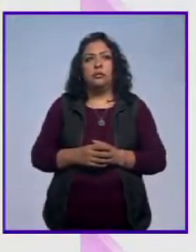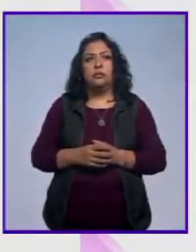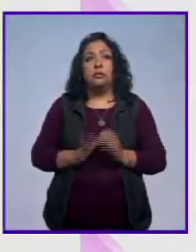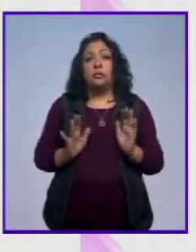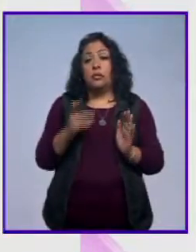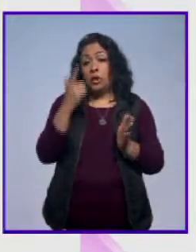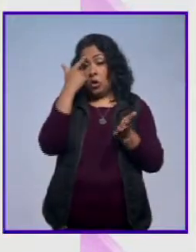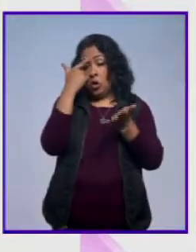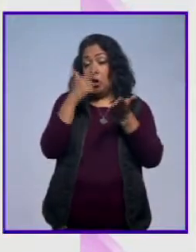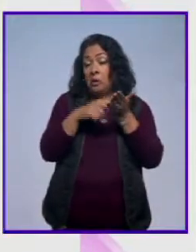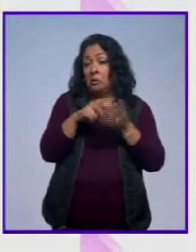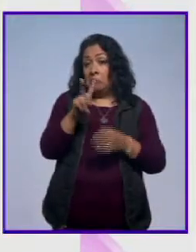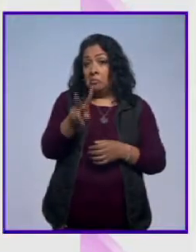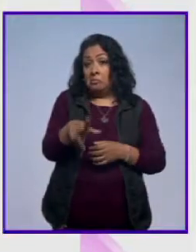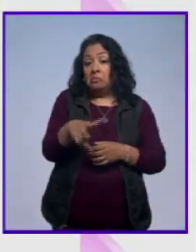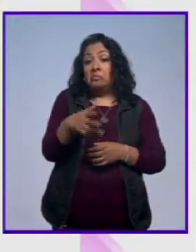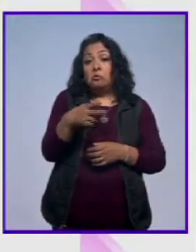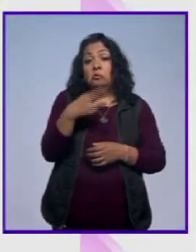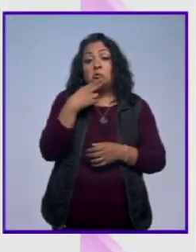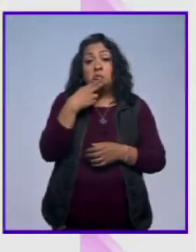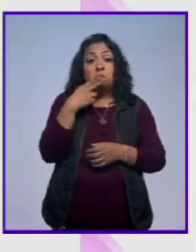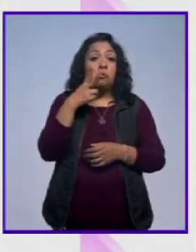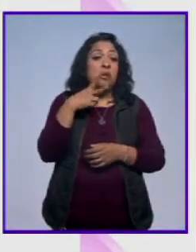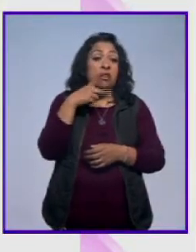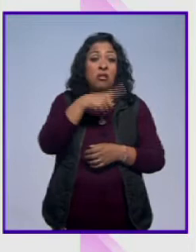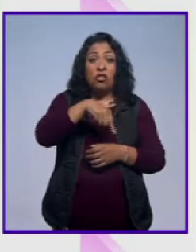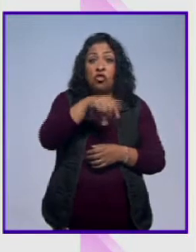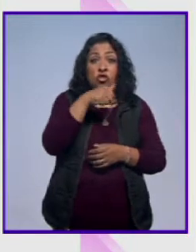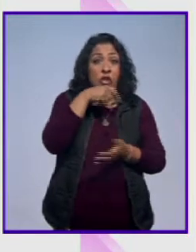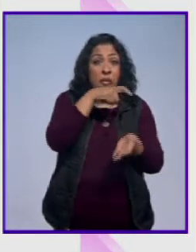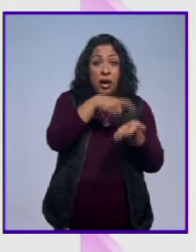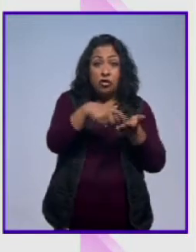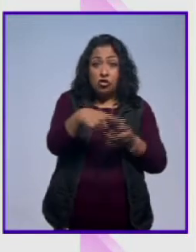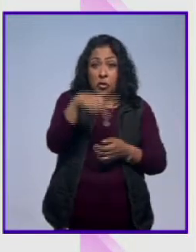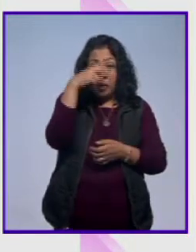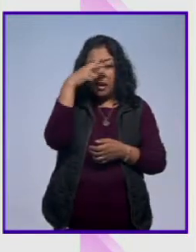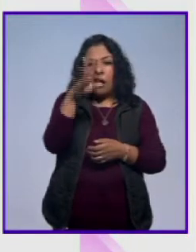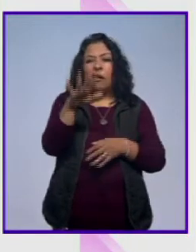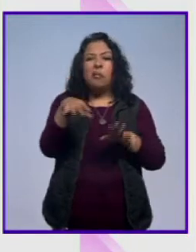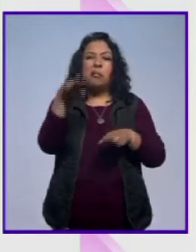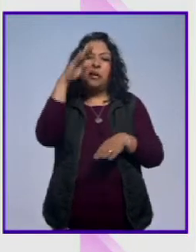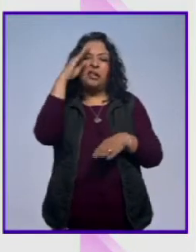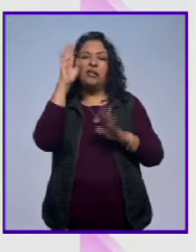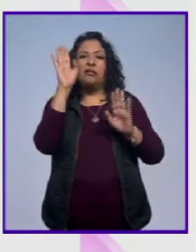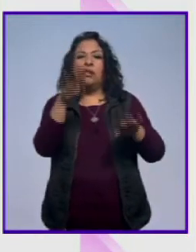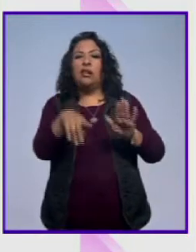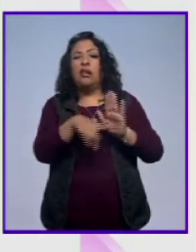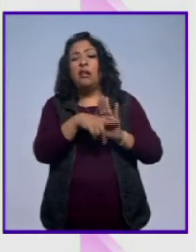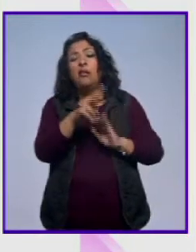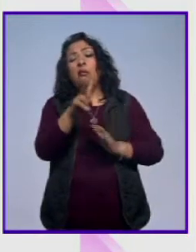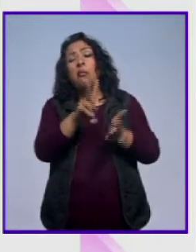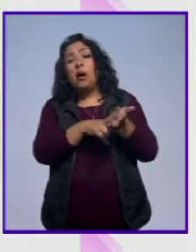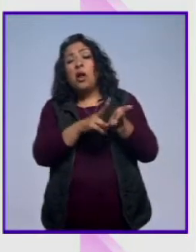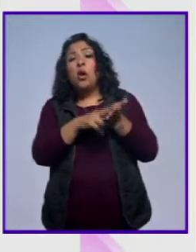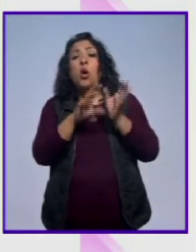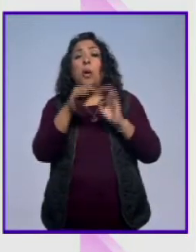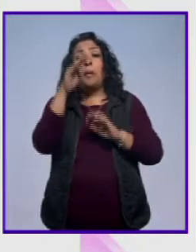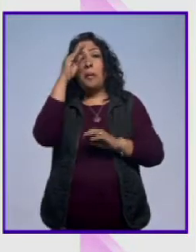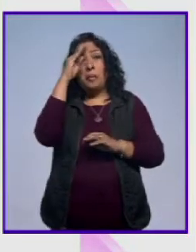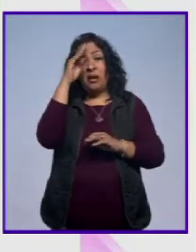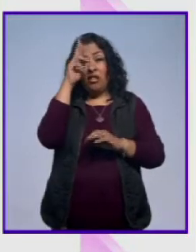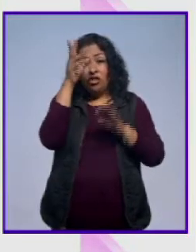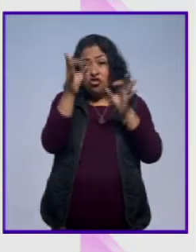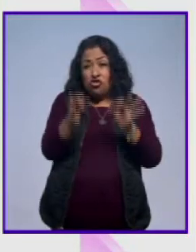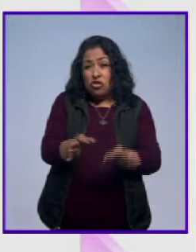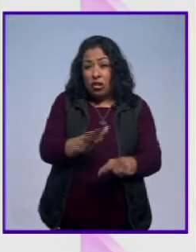Yo creo que vale mucho la pena consumir de quienes no lo están haciendo, a veces hay este prejuicio no solamente por el precio, sino porque se cree que la buena calidad